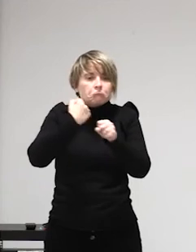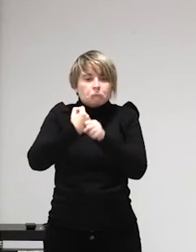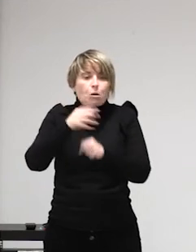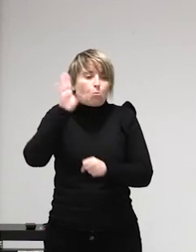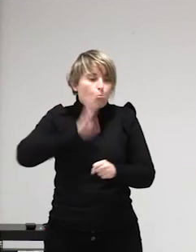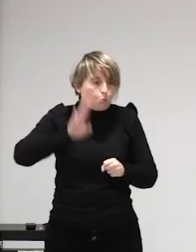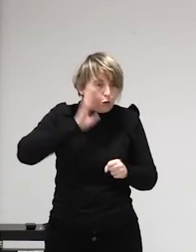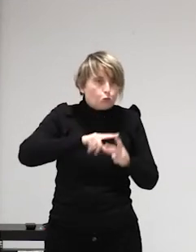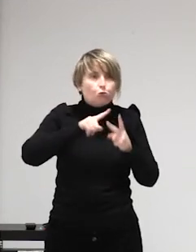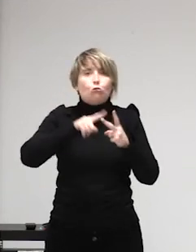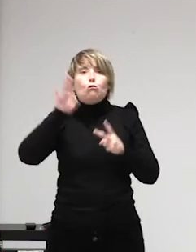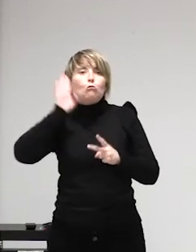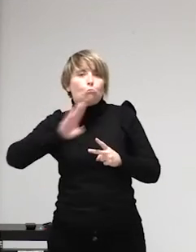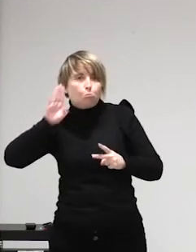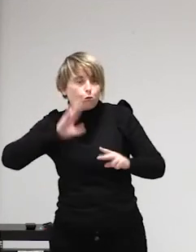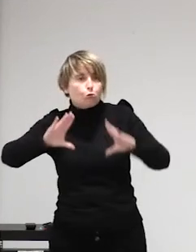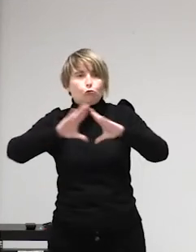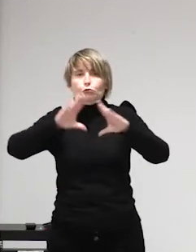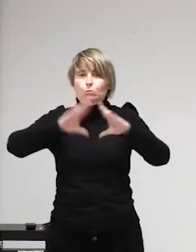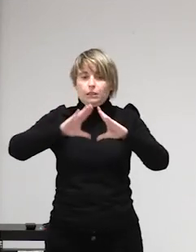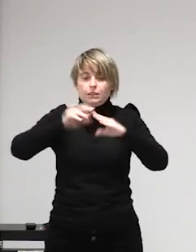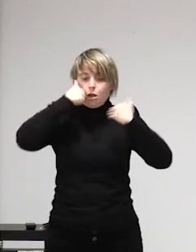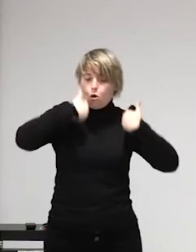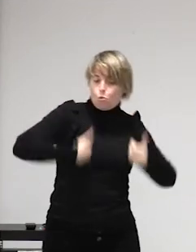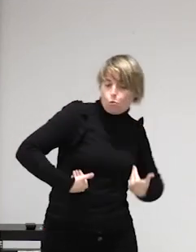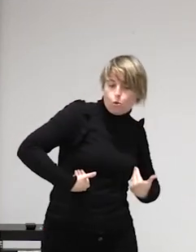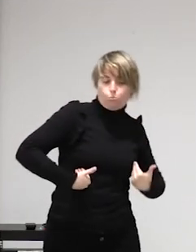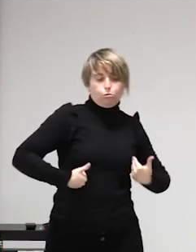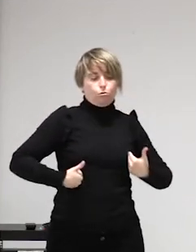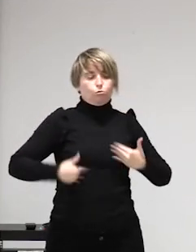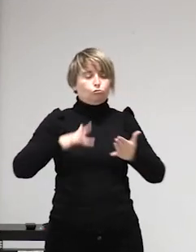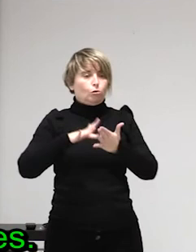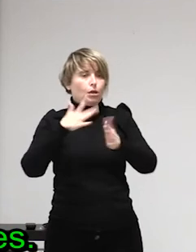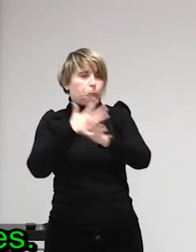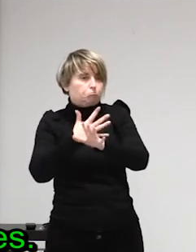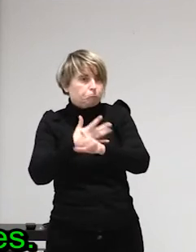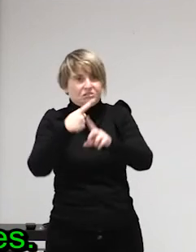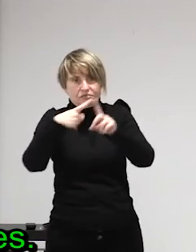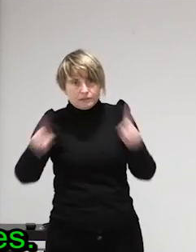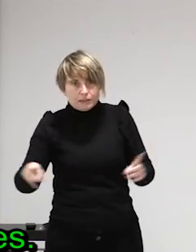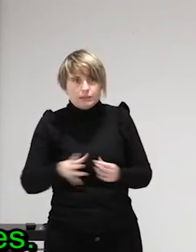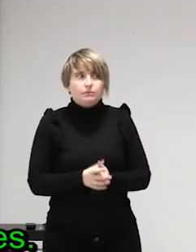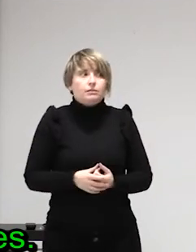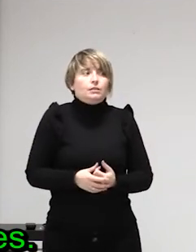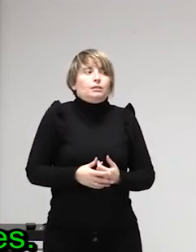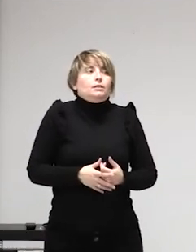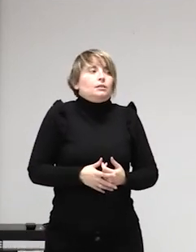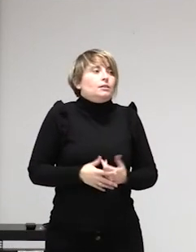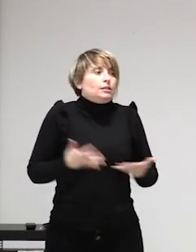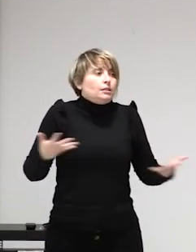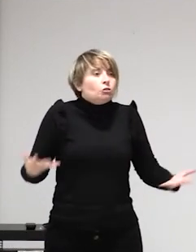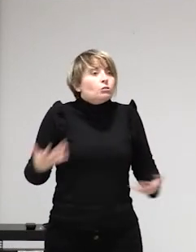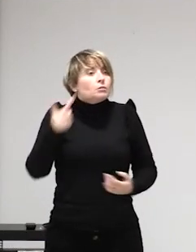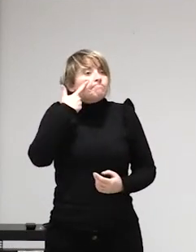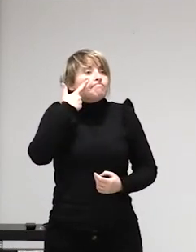vale pornografía yo tengo amigas que que hacen porno y obviamente son trabajadoras sexuales o